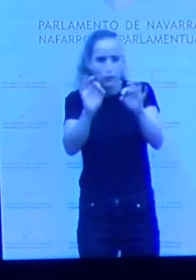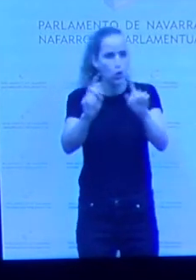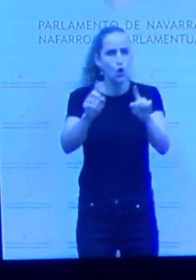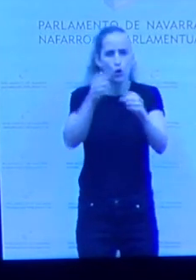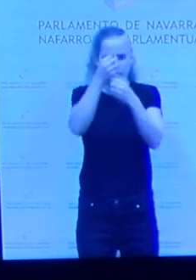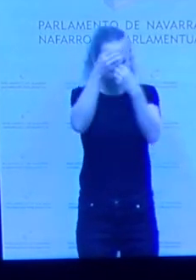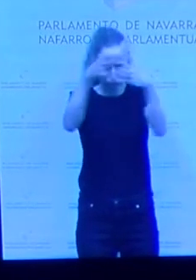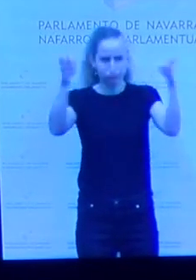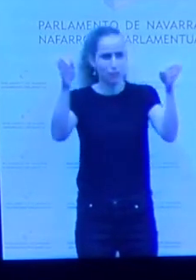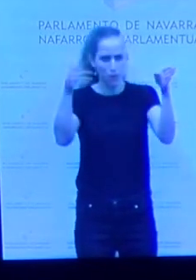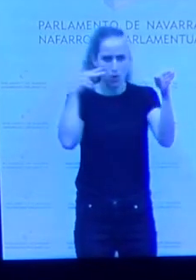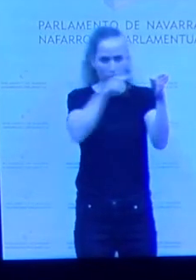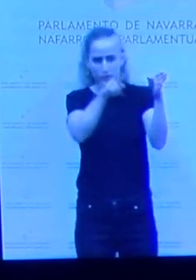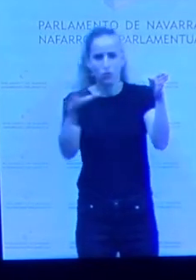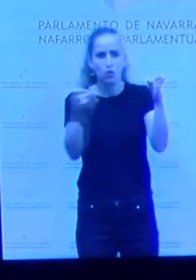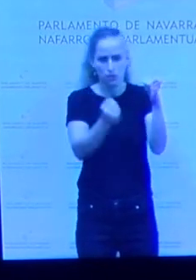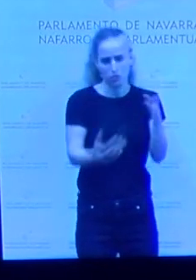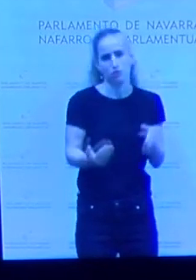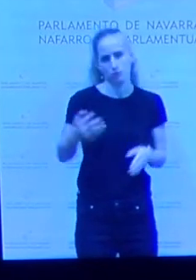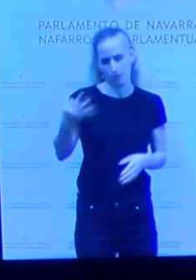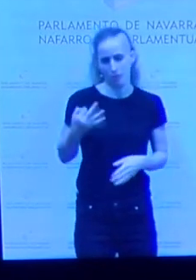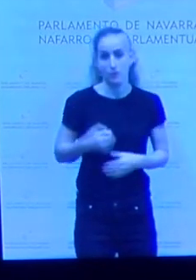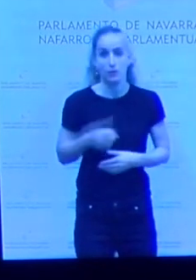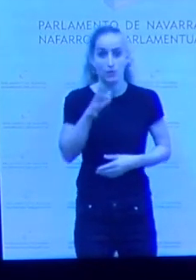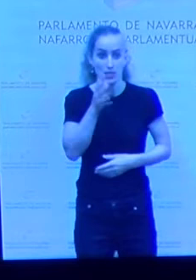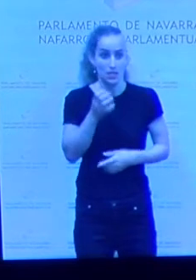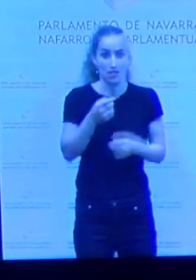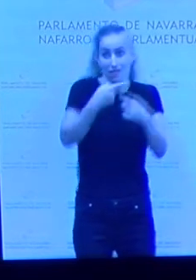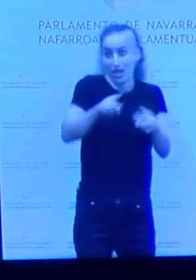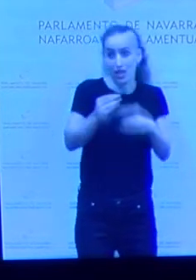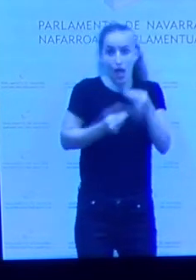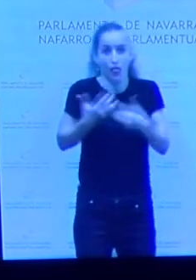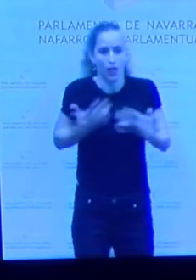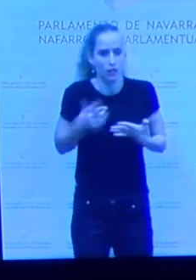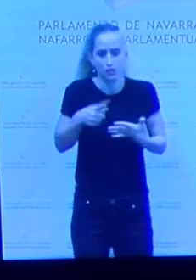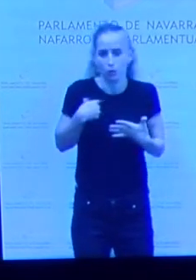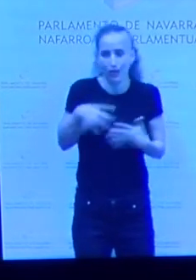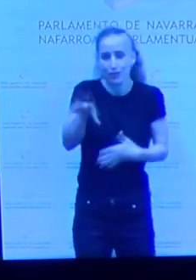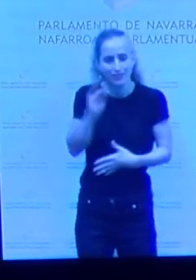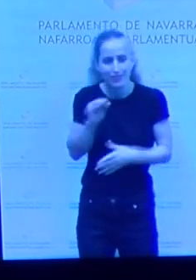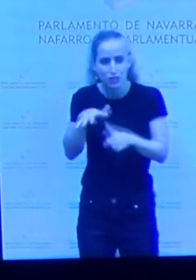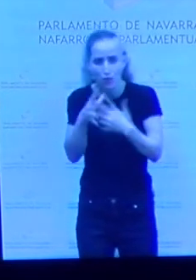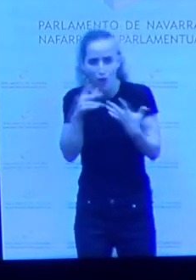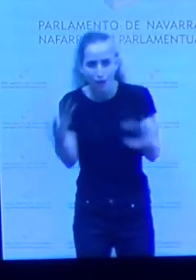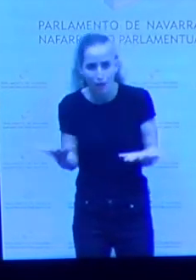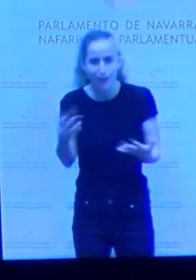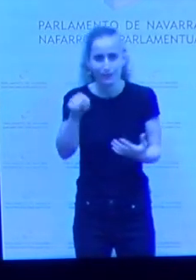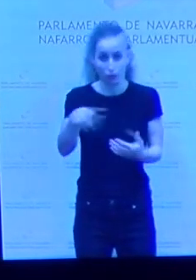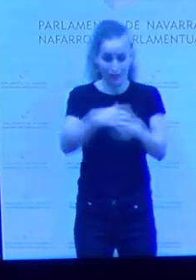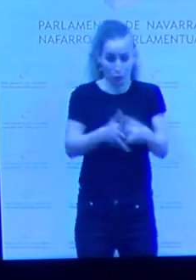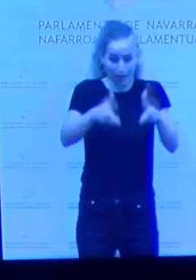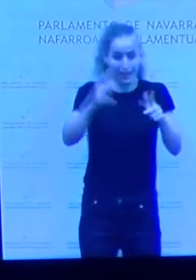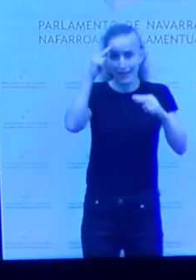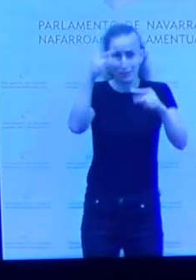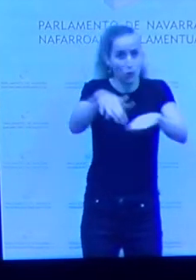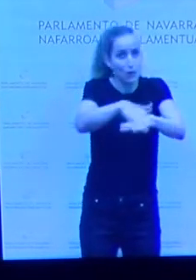Porque hacer cosa es no entender nada de lo que está sobre la mesa y es no entender que una democracia se basa en el respeto y en la